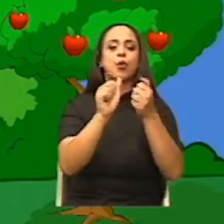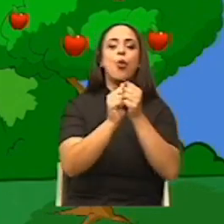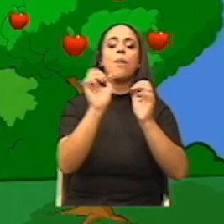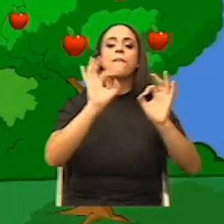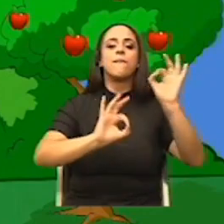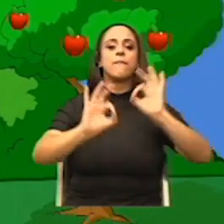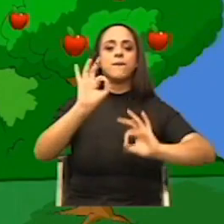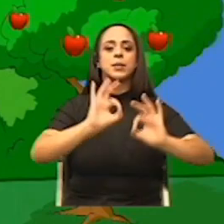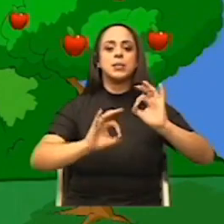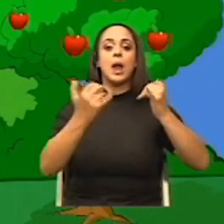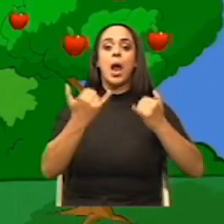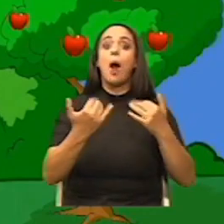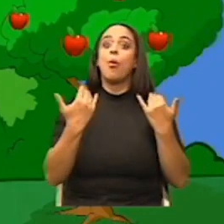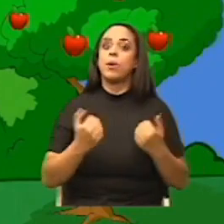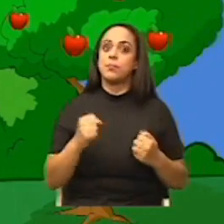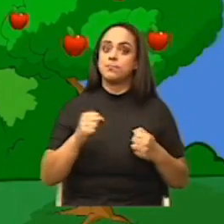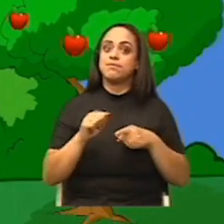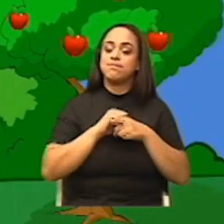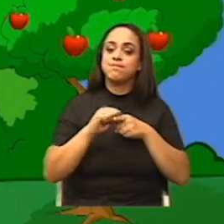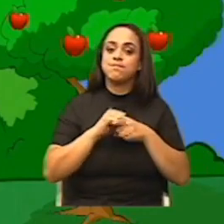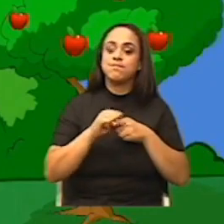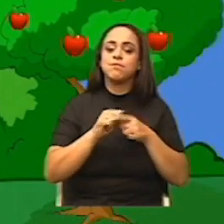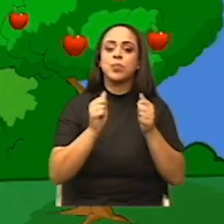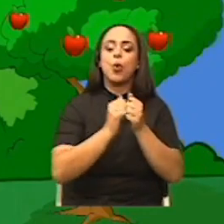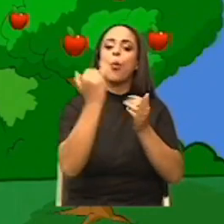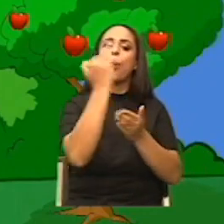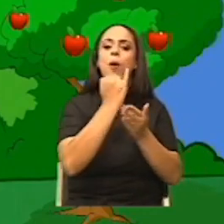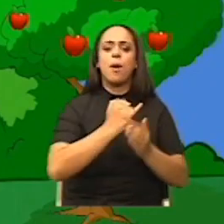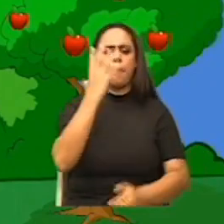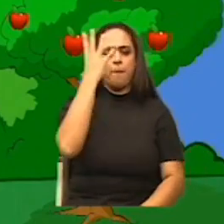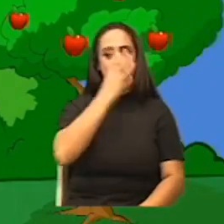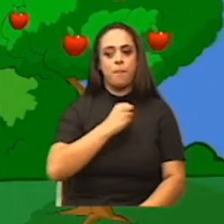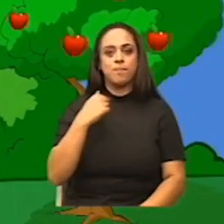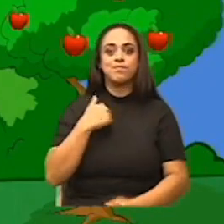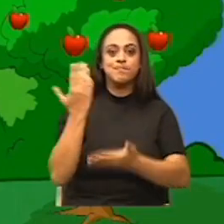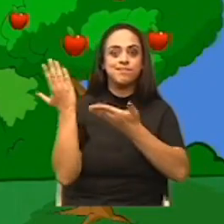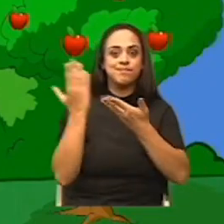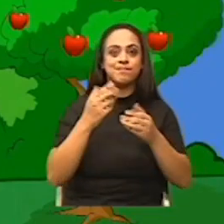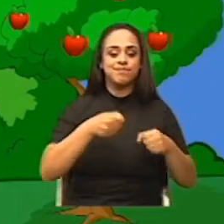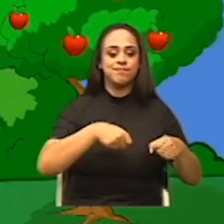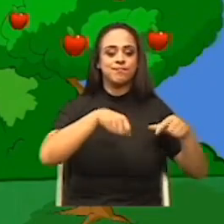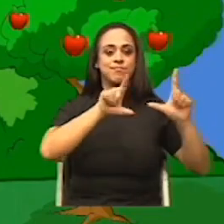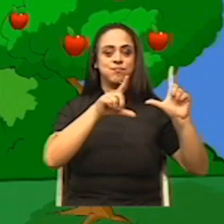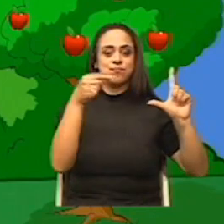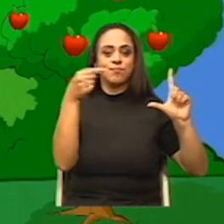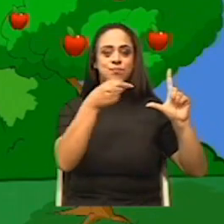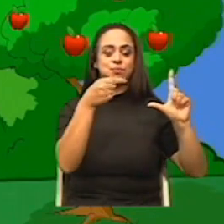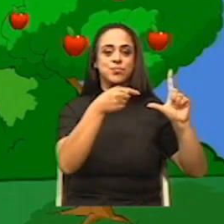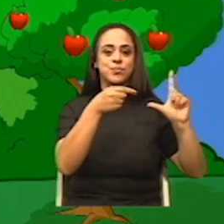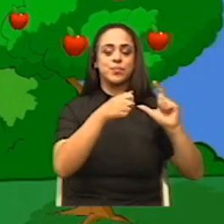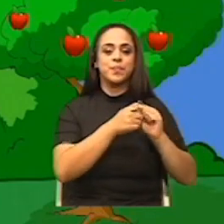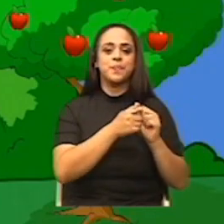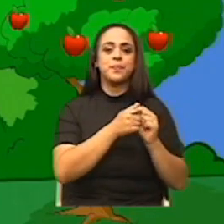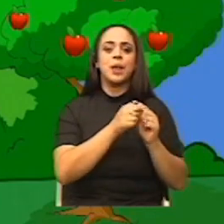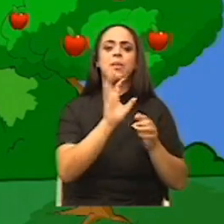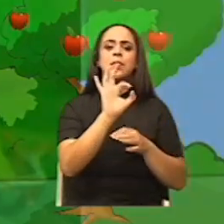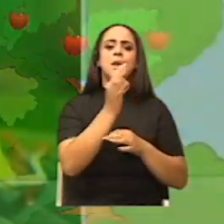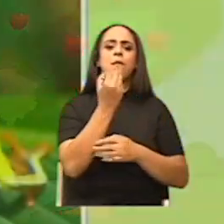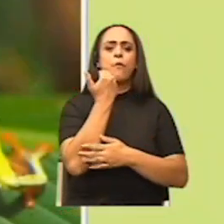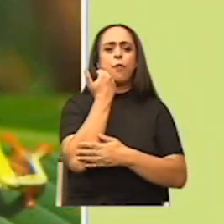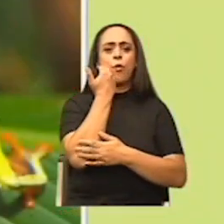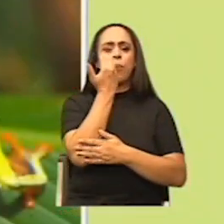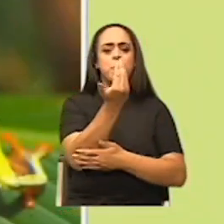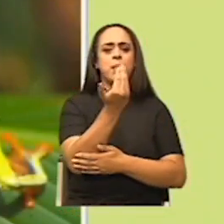¿qué tal si repasamos mediante una imagen muy bonita que les traigo las tres leyes de Newton de manera muy sencilla?